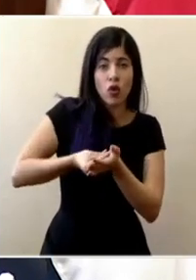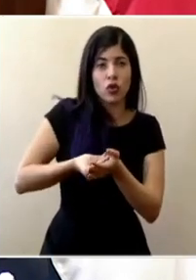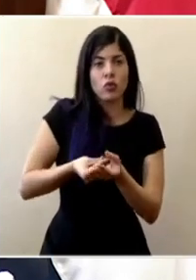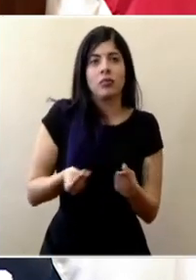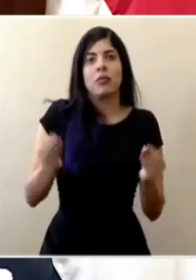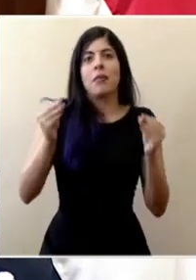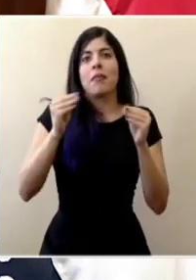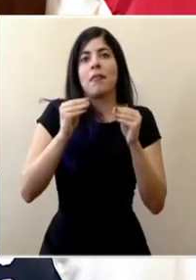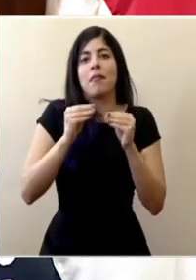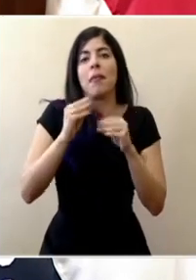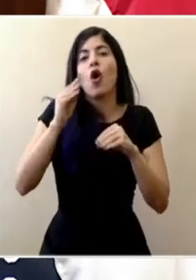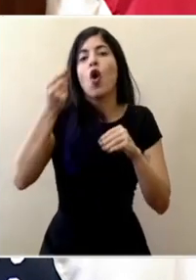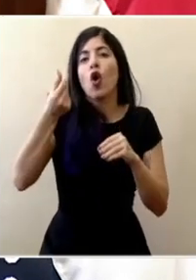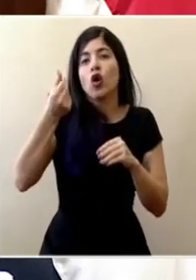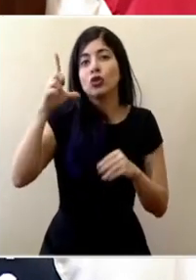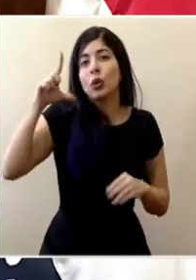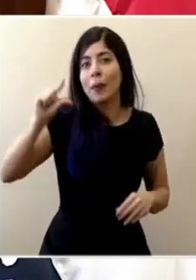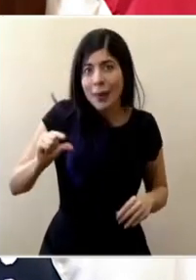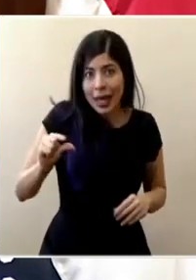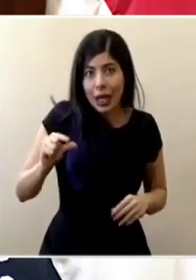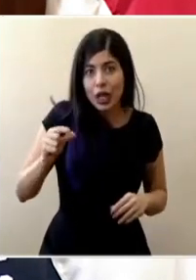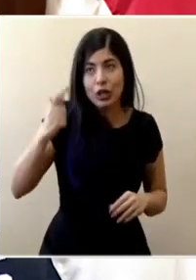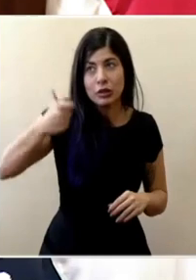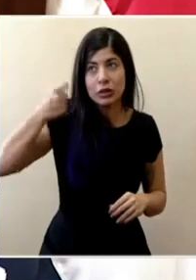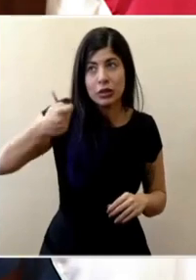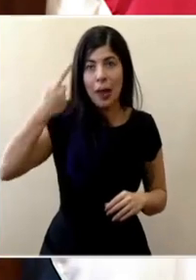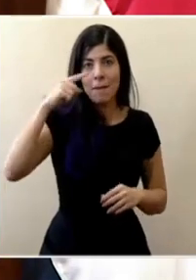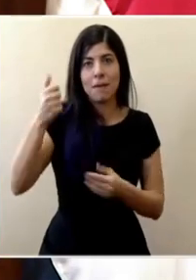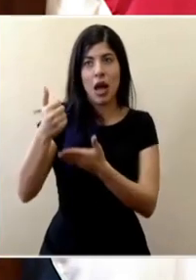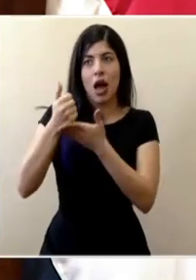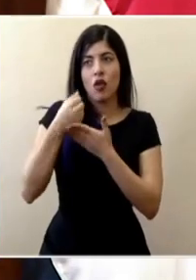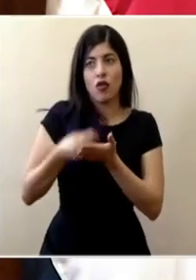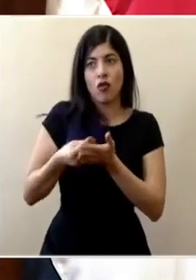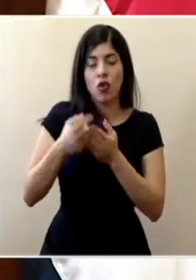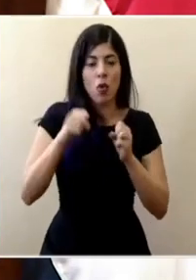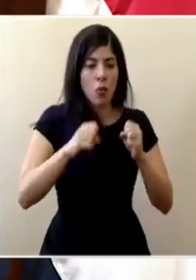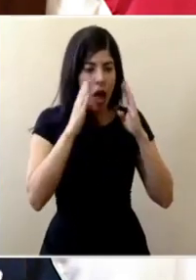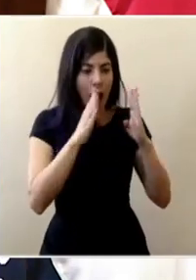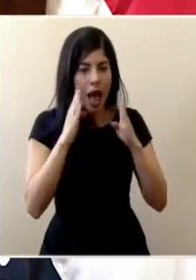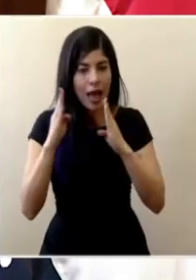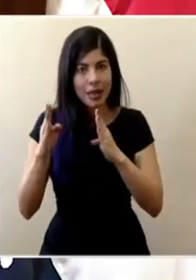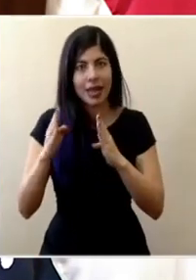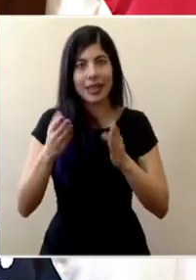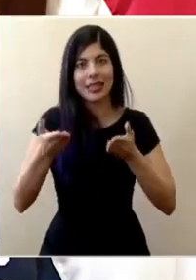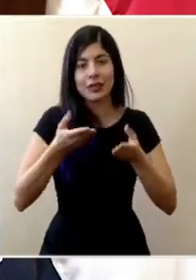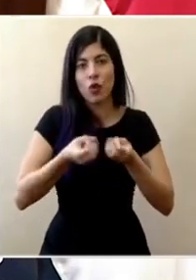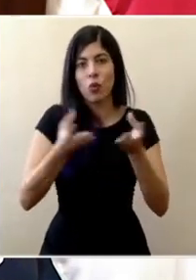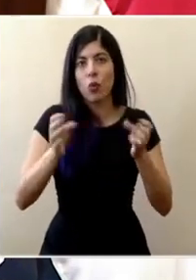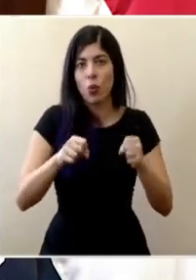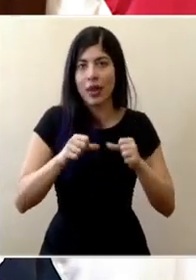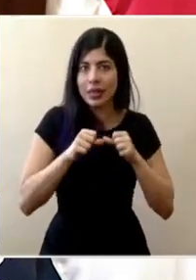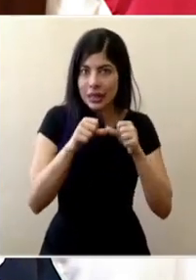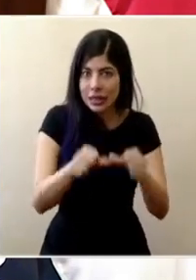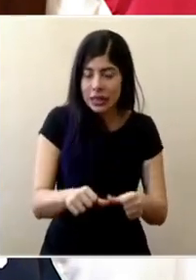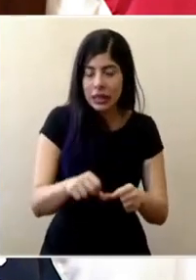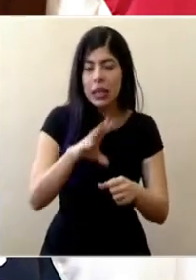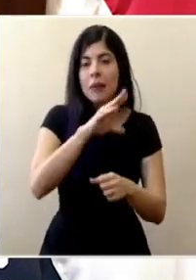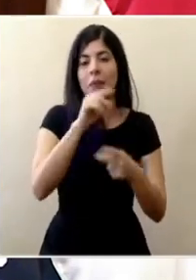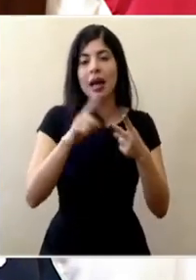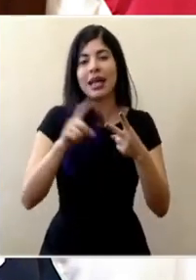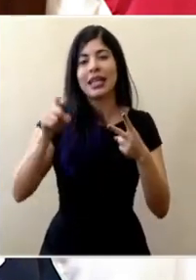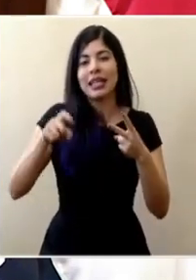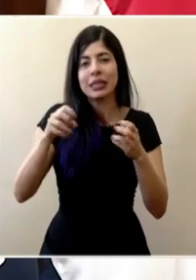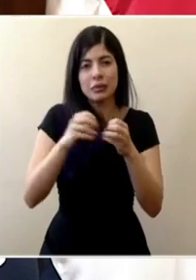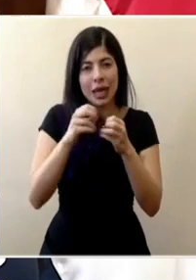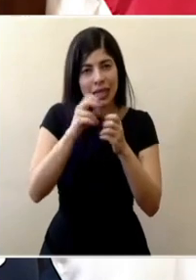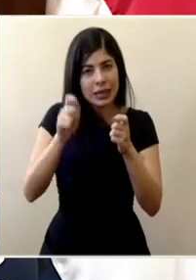más, a un menor costo para poder también cubrir las necesidades de continuidad de los servicios públicos y también necesidades